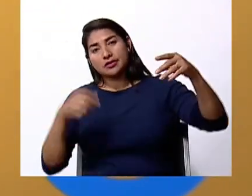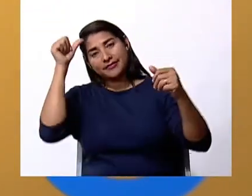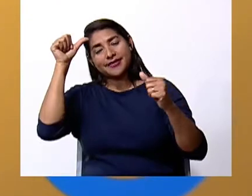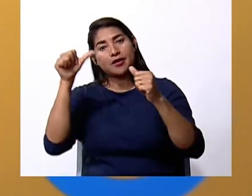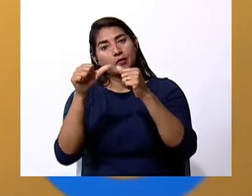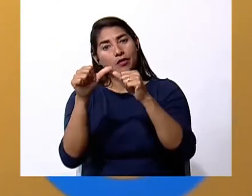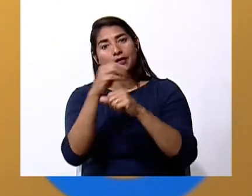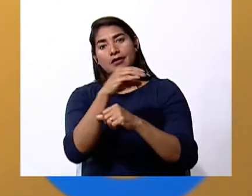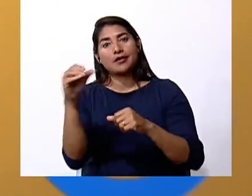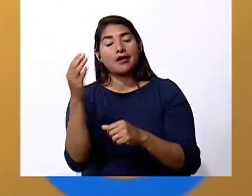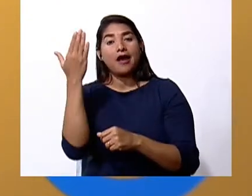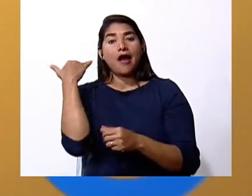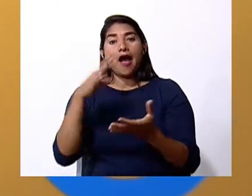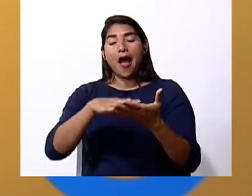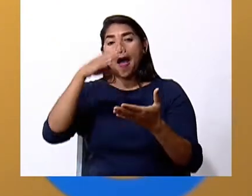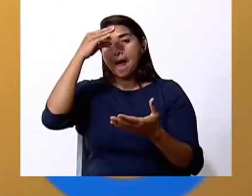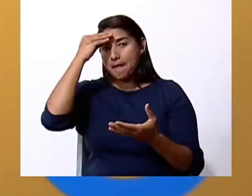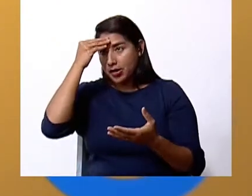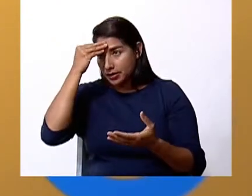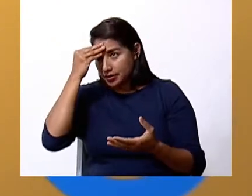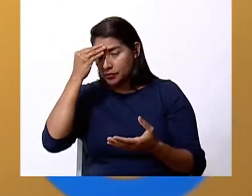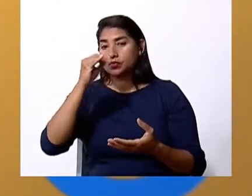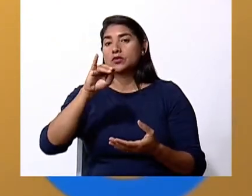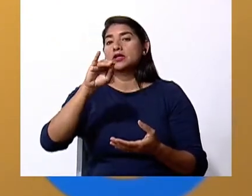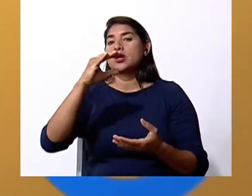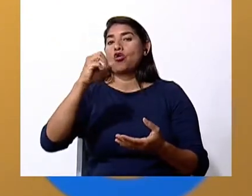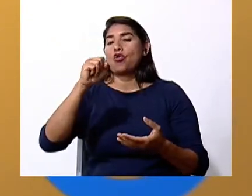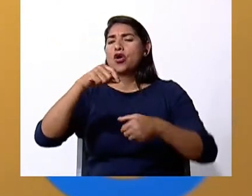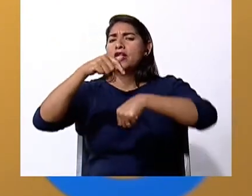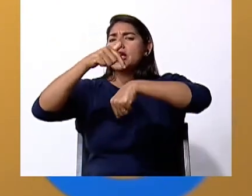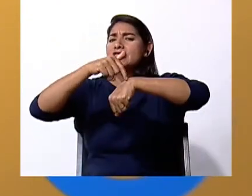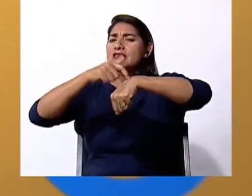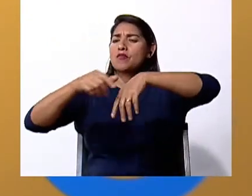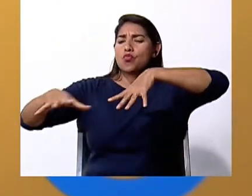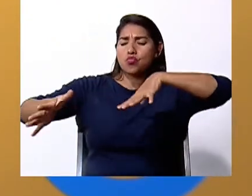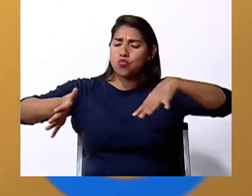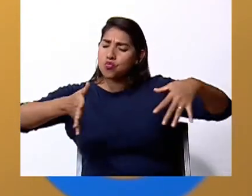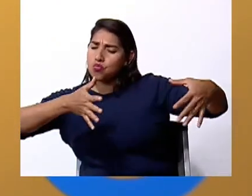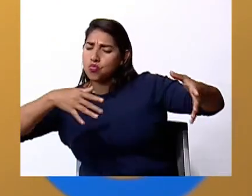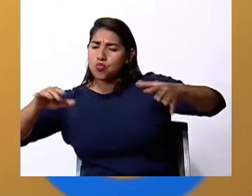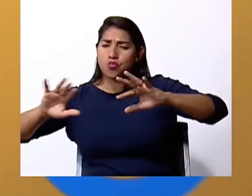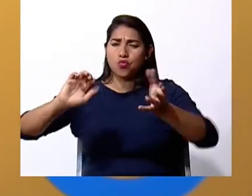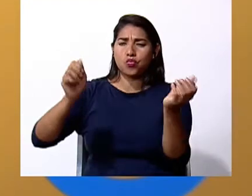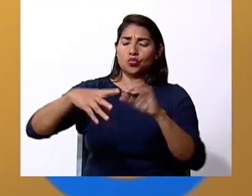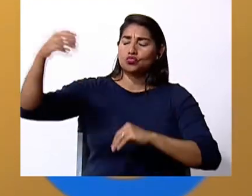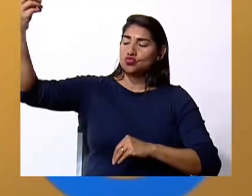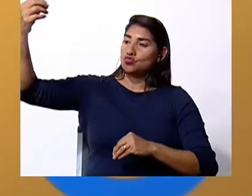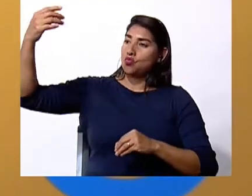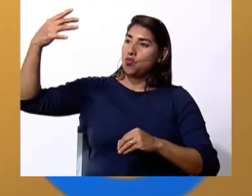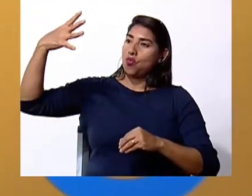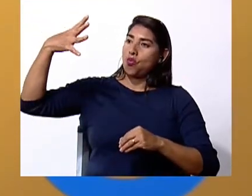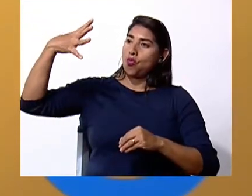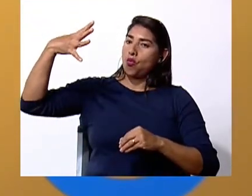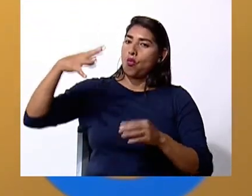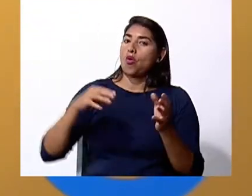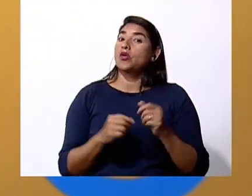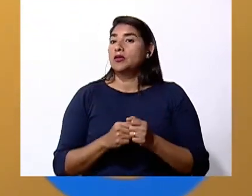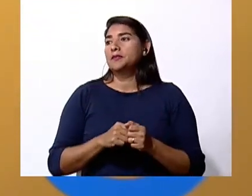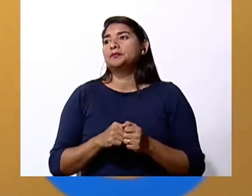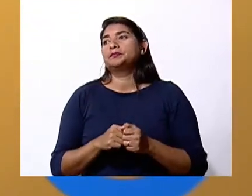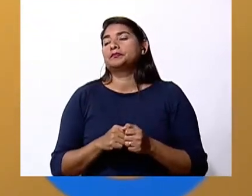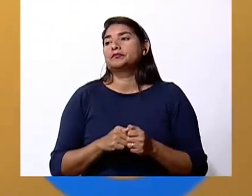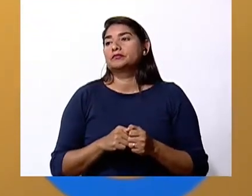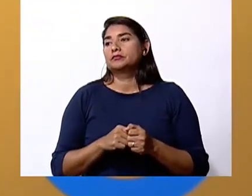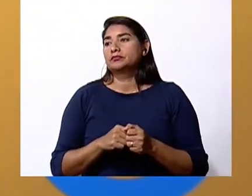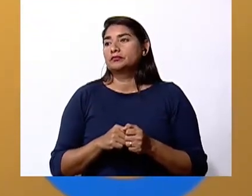los íconos del tiempo atmosférico? Si está soleado, dibujamos un sol.